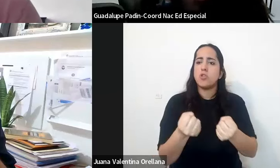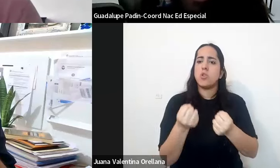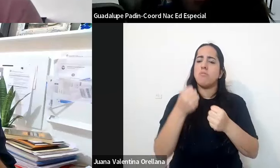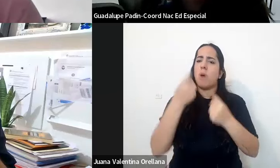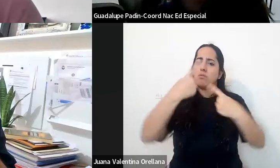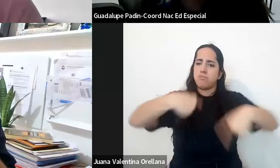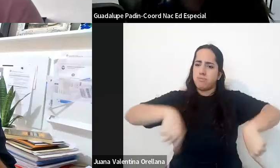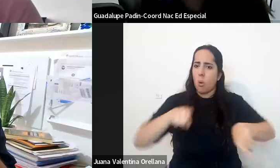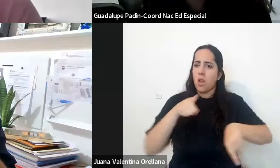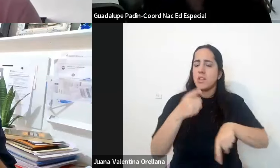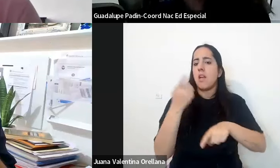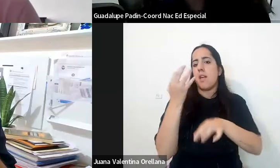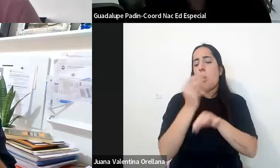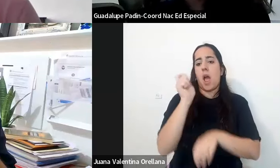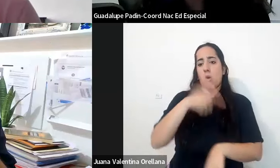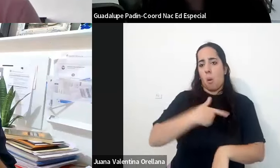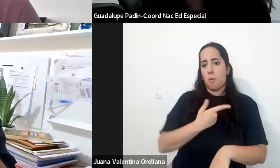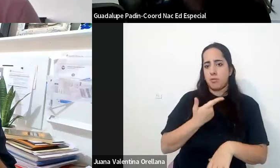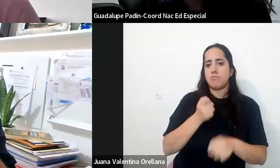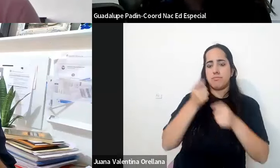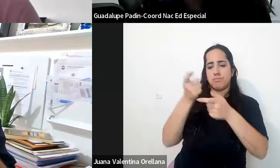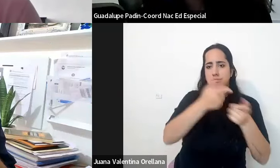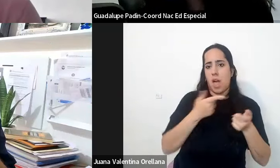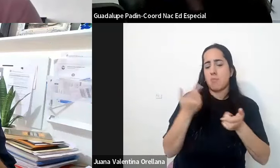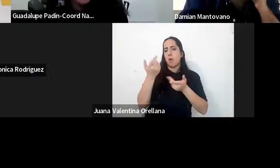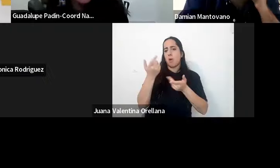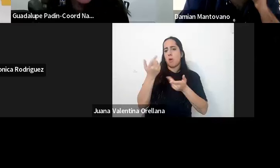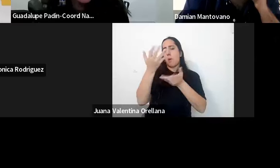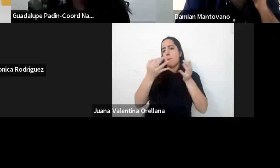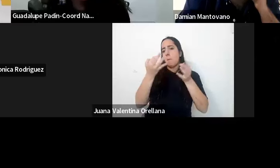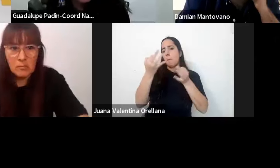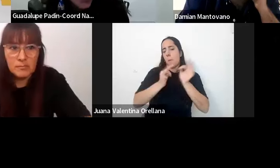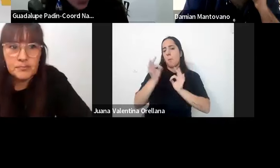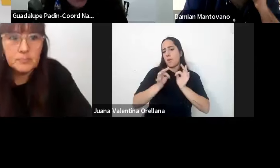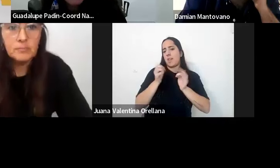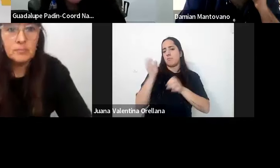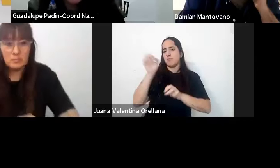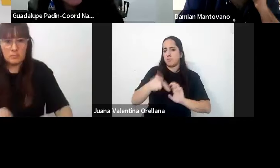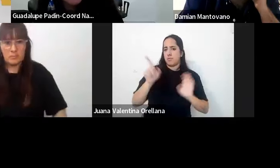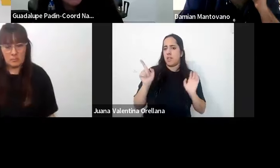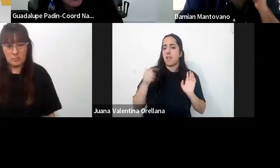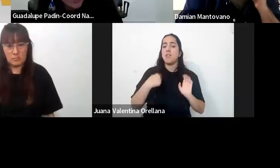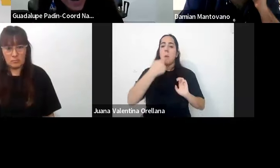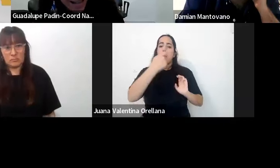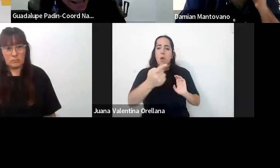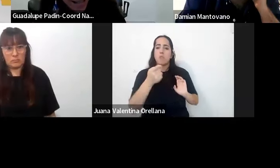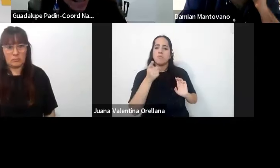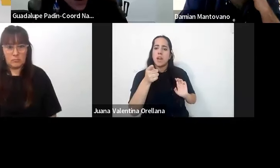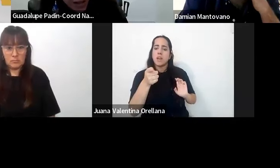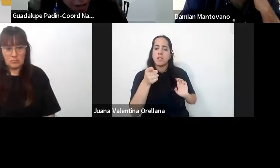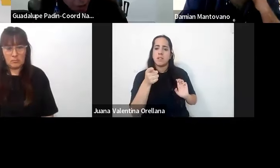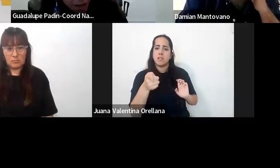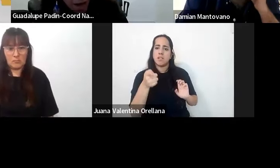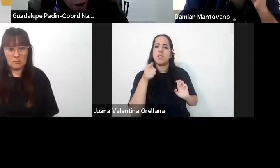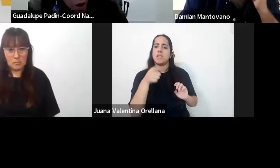en educación común requieren propuestas específicas entonces la consulta puntualmente en este